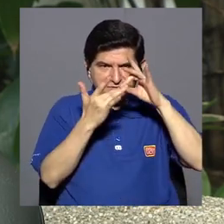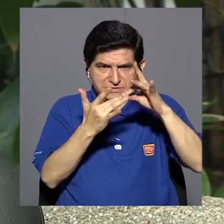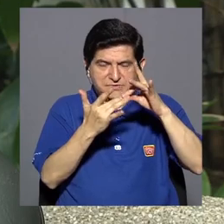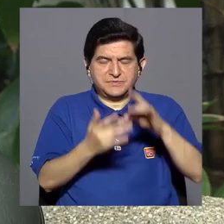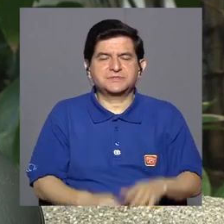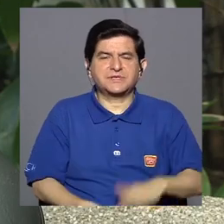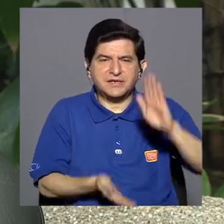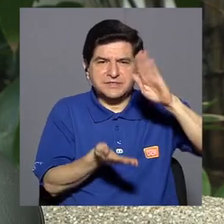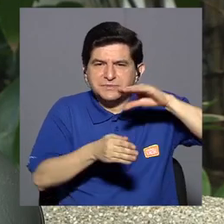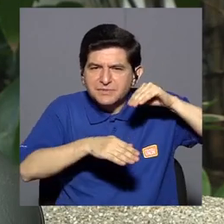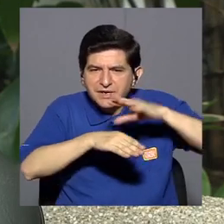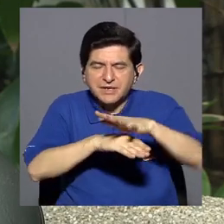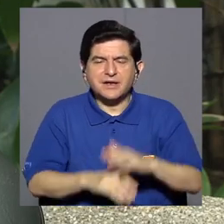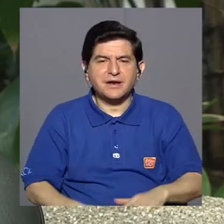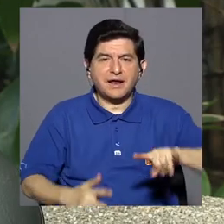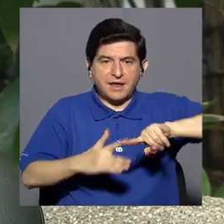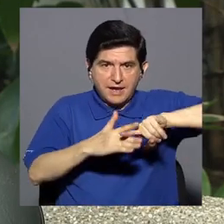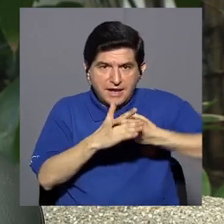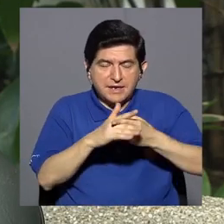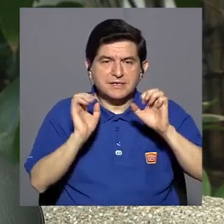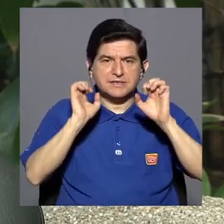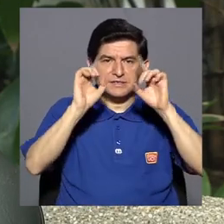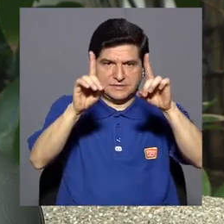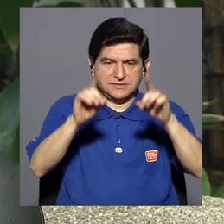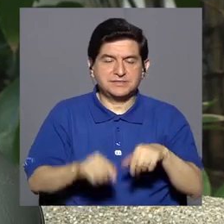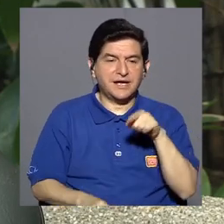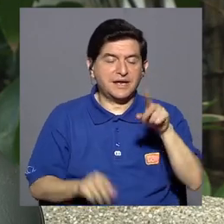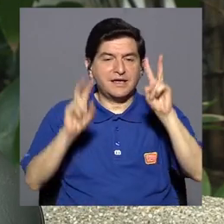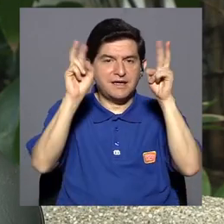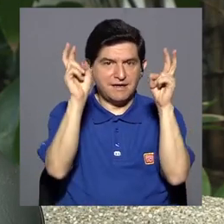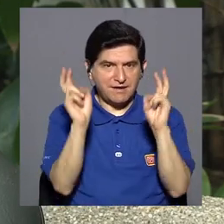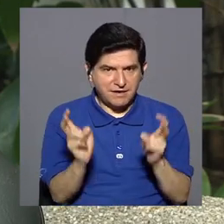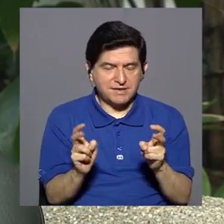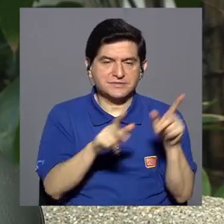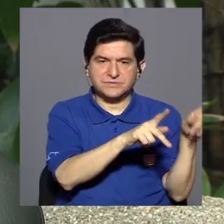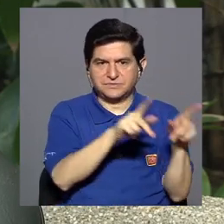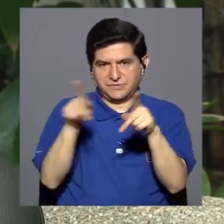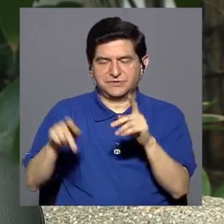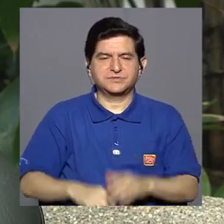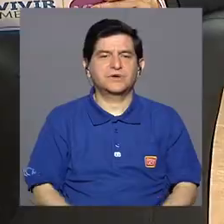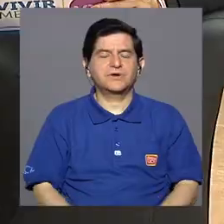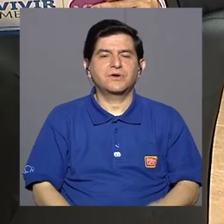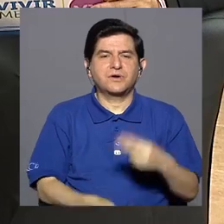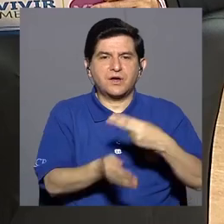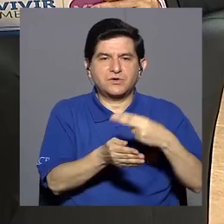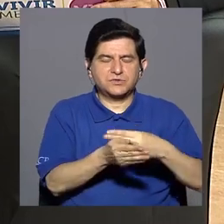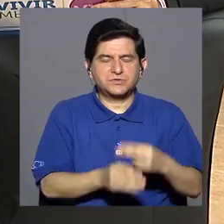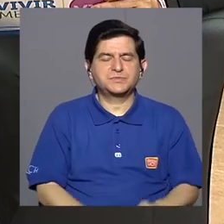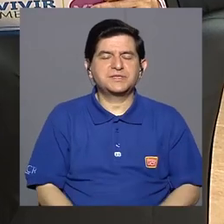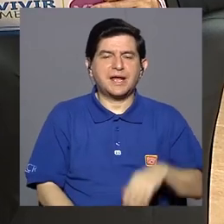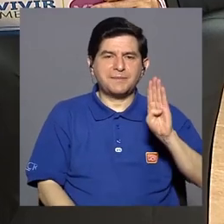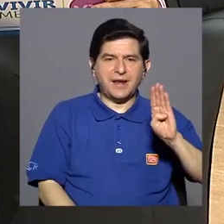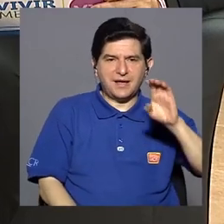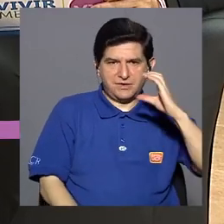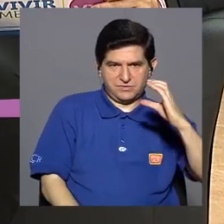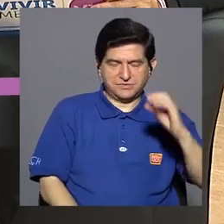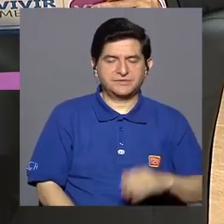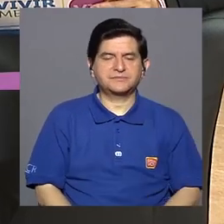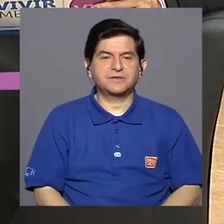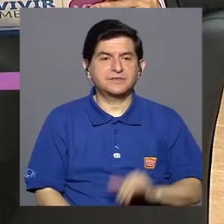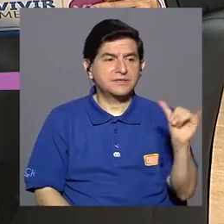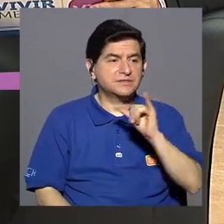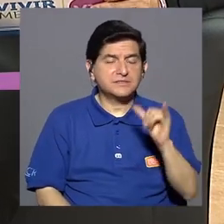tratando de iniciar con educación sobre estos temas a los pacientes. El Hospital Blanco Cervantes también